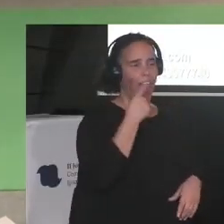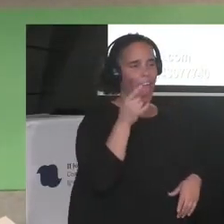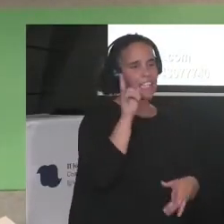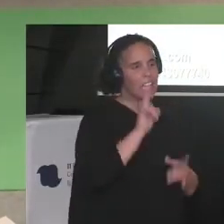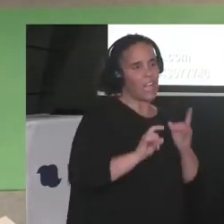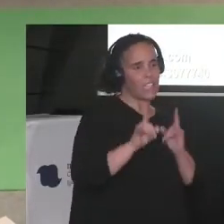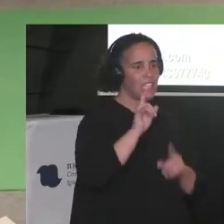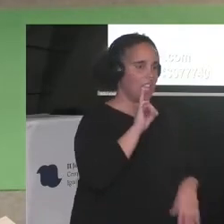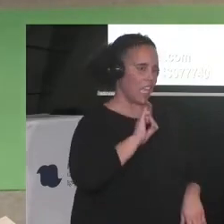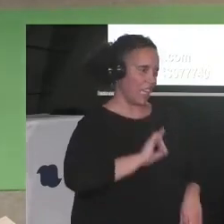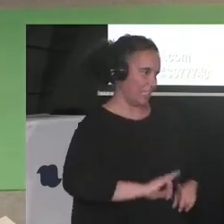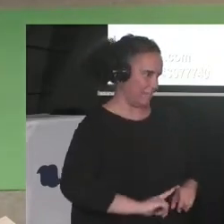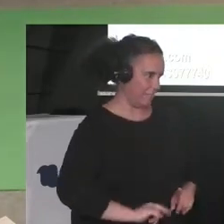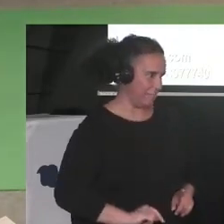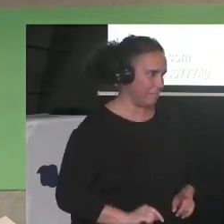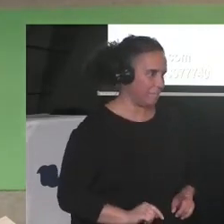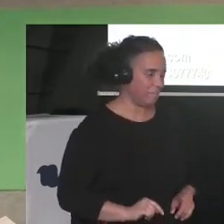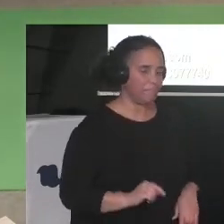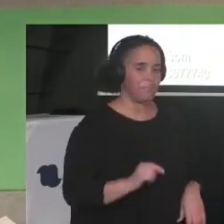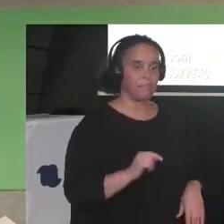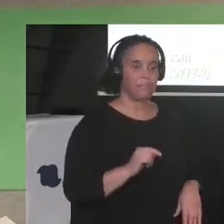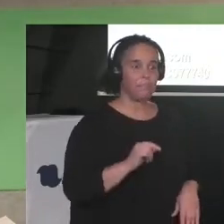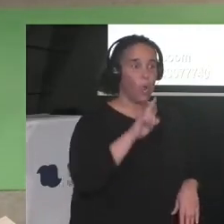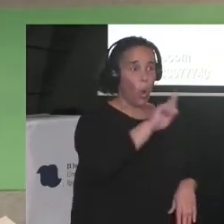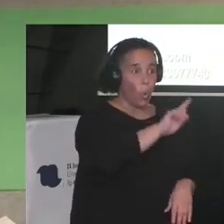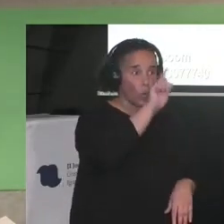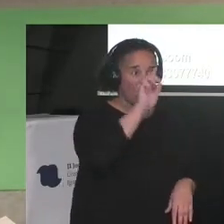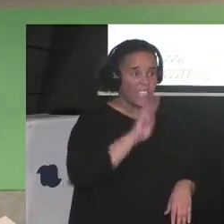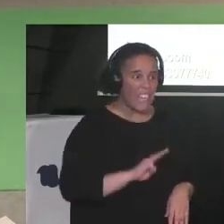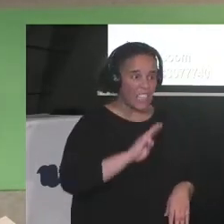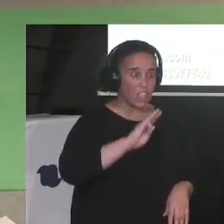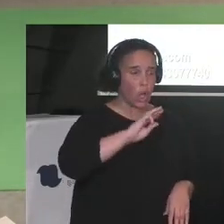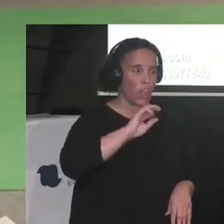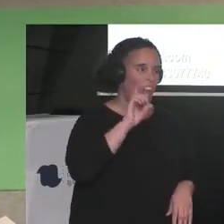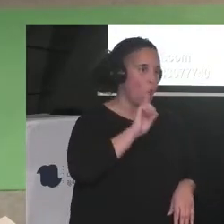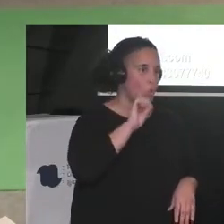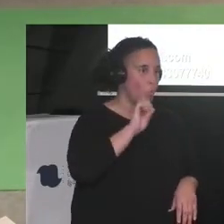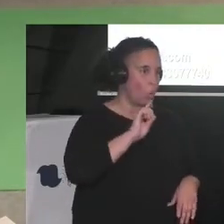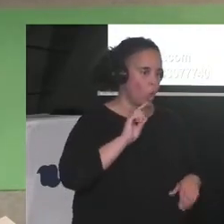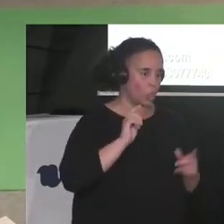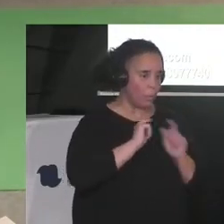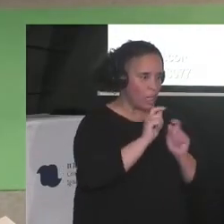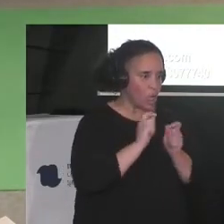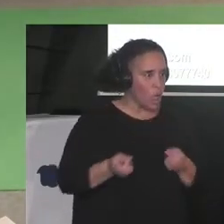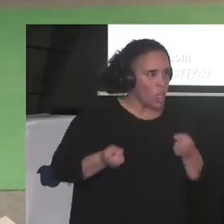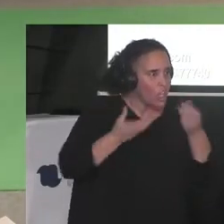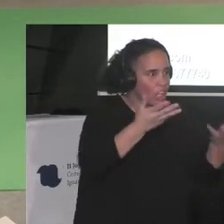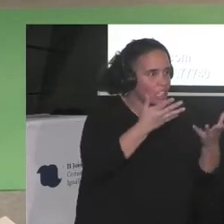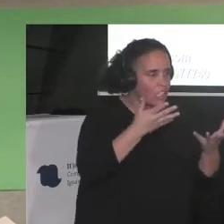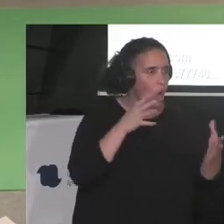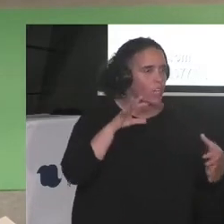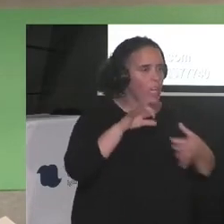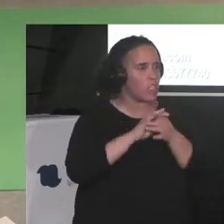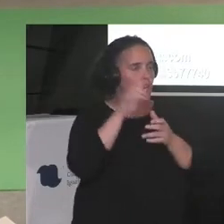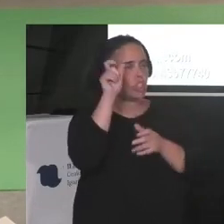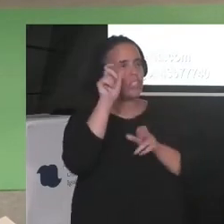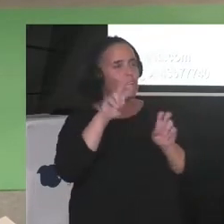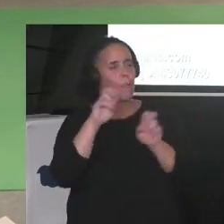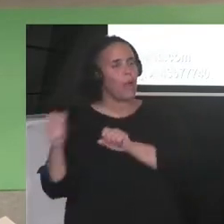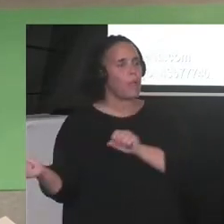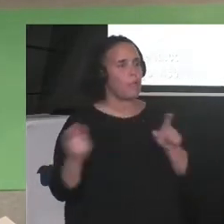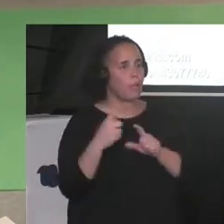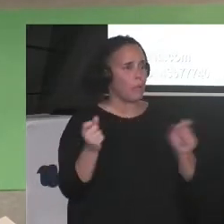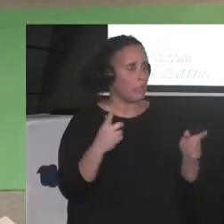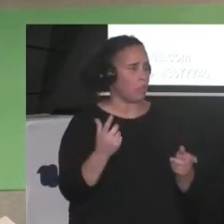Un tercio de los bulos periodísticos son sobre migración y ninguno dice que la gente migra por el